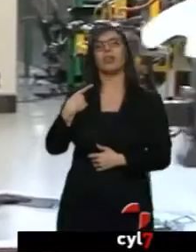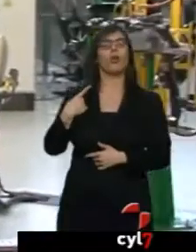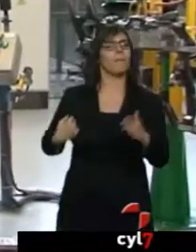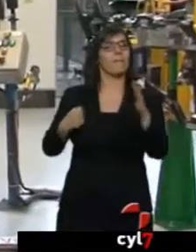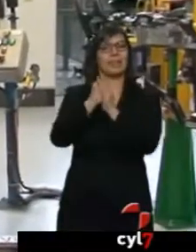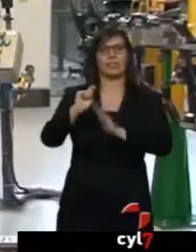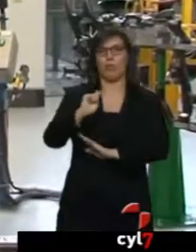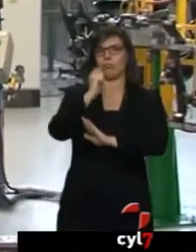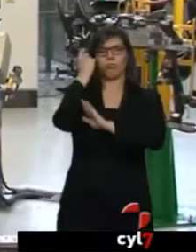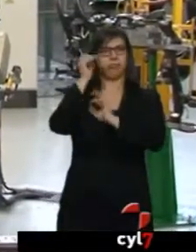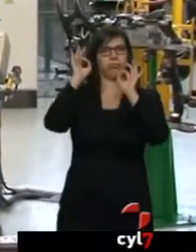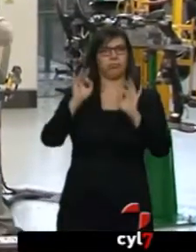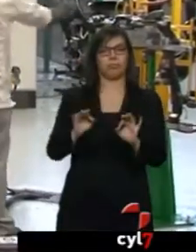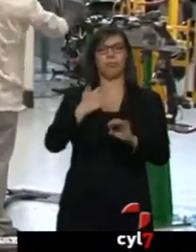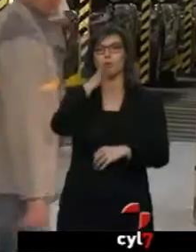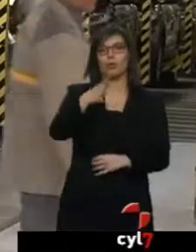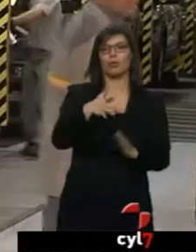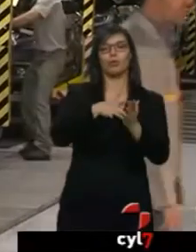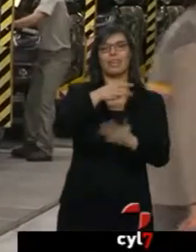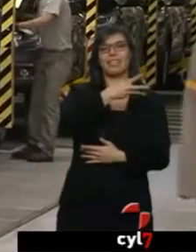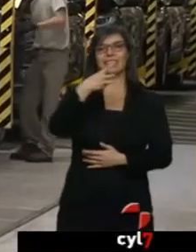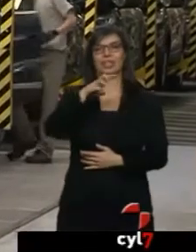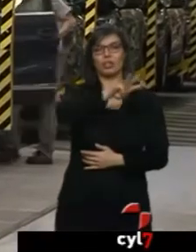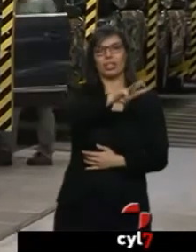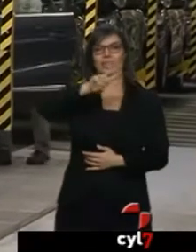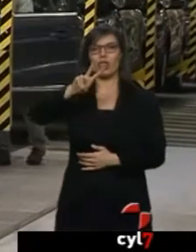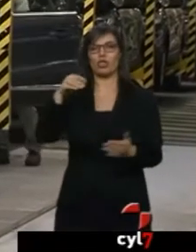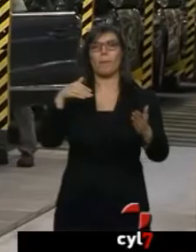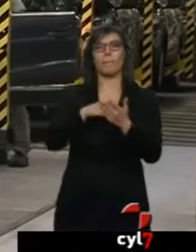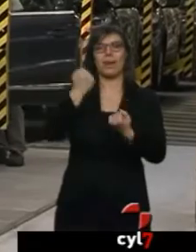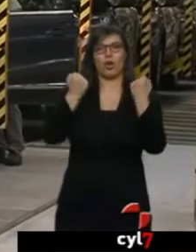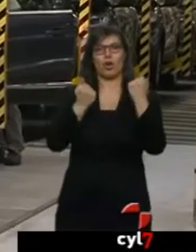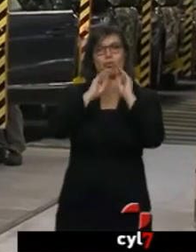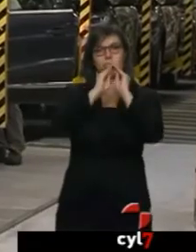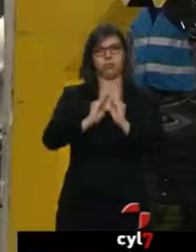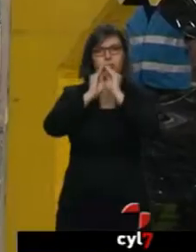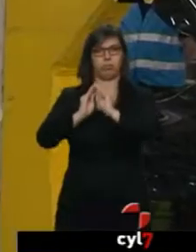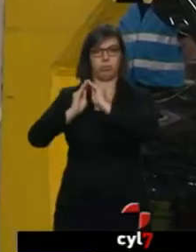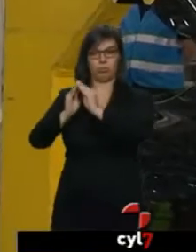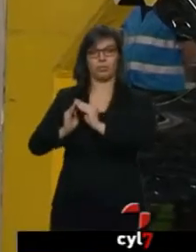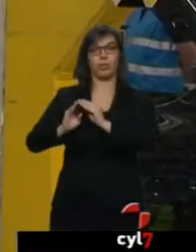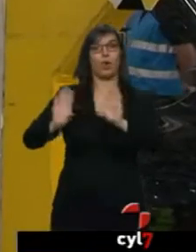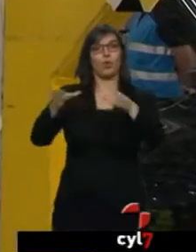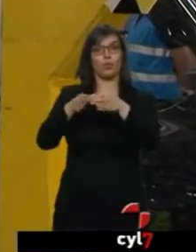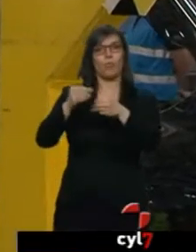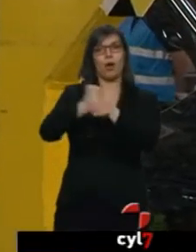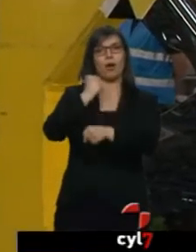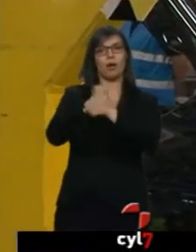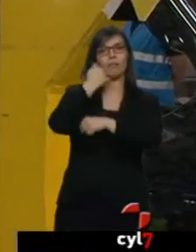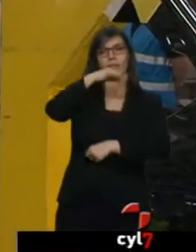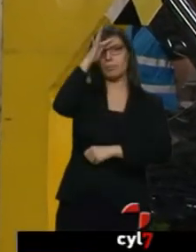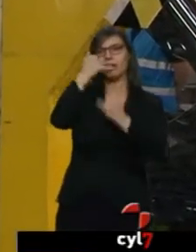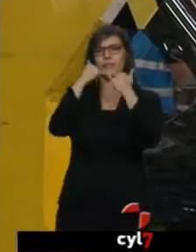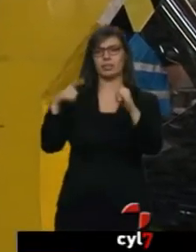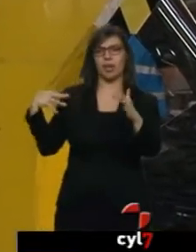planta... ...al alcanzar los 332.000 vehículos producidos. Este turno ha funcionado desde entonces... ...fines de semana y festivos... ...dando trabajo a cientos